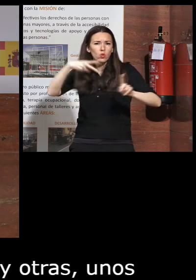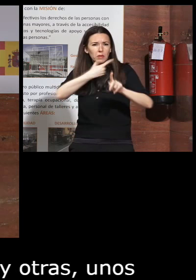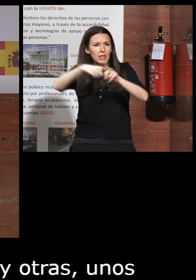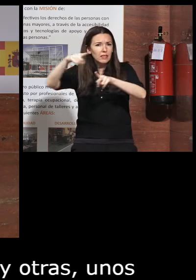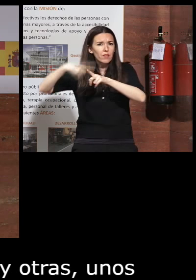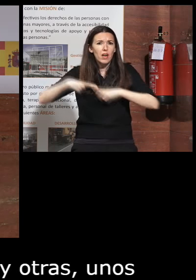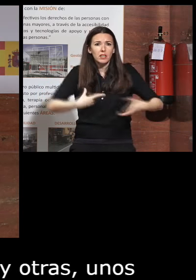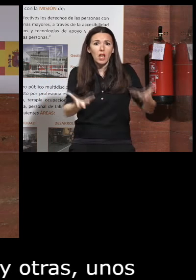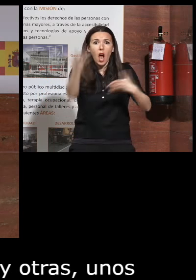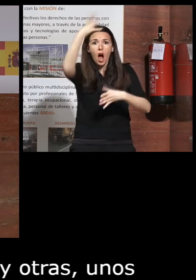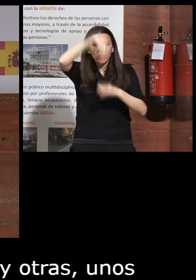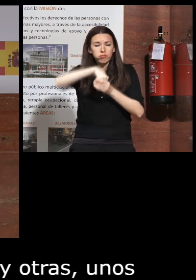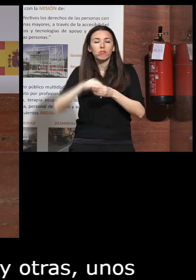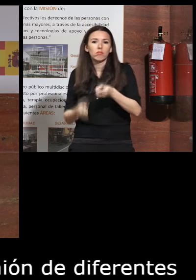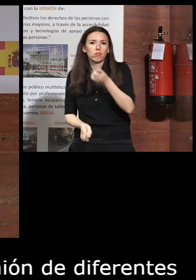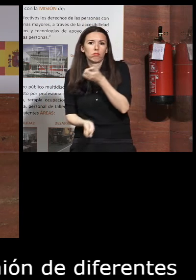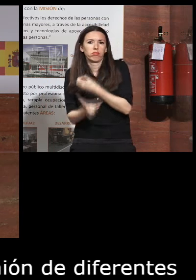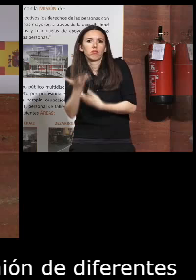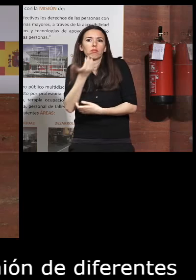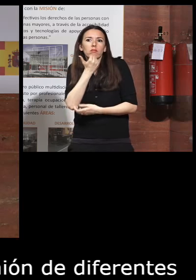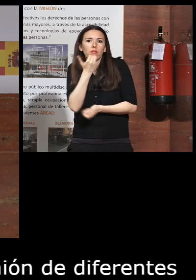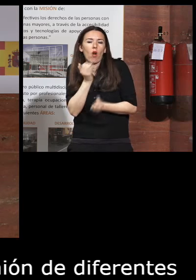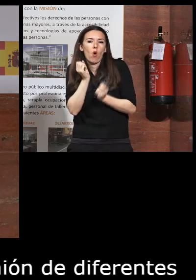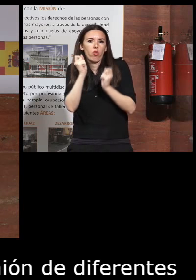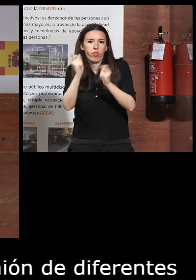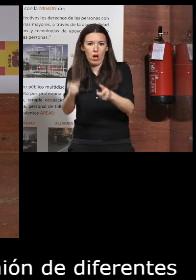podremos realmente hacer alguna aportación